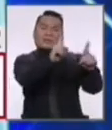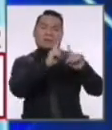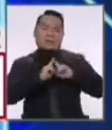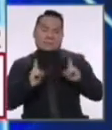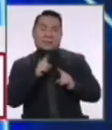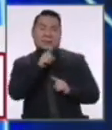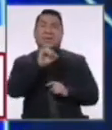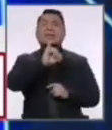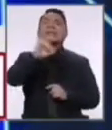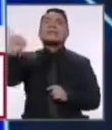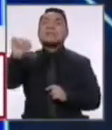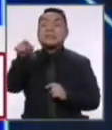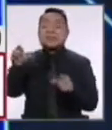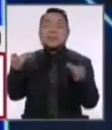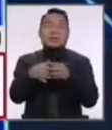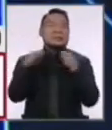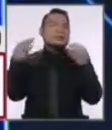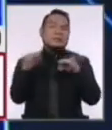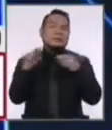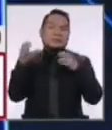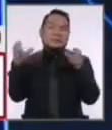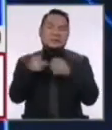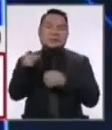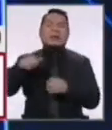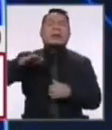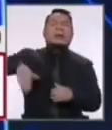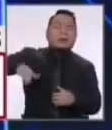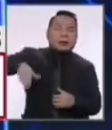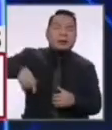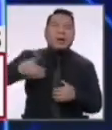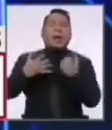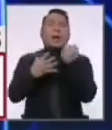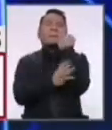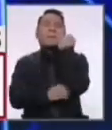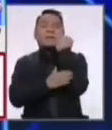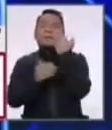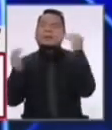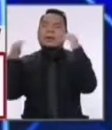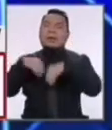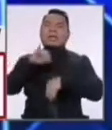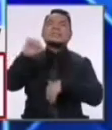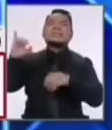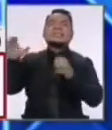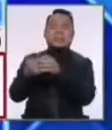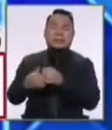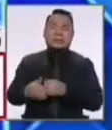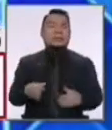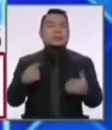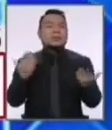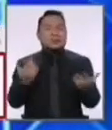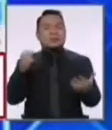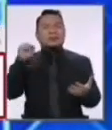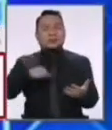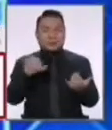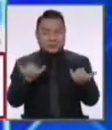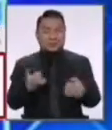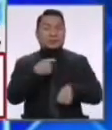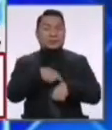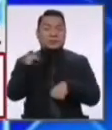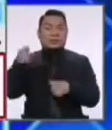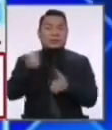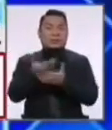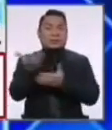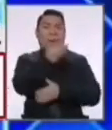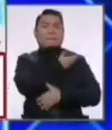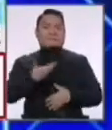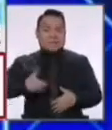entre lo que es la izquierda, que nos han generado siempre retraso, pobreza e ineficiencia, y posiciones distintas. Por supuesto que en este momento están comprando los